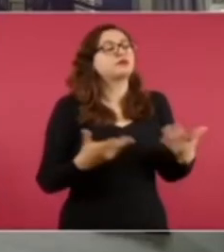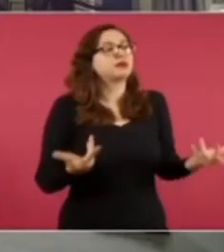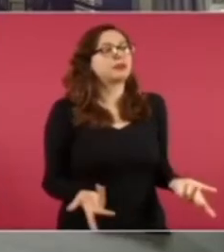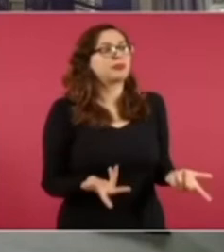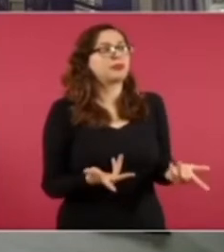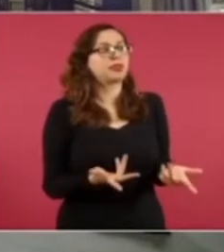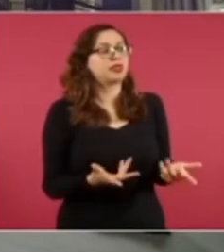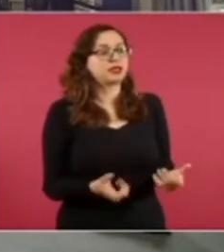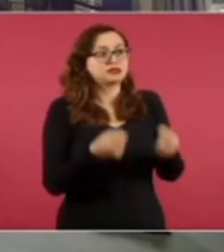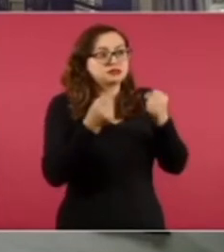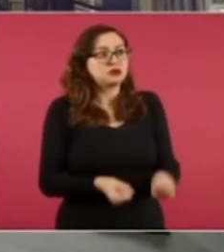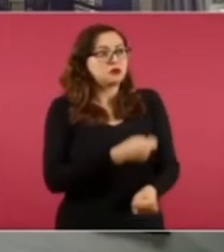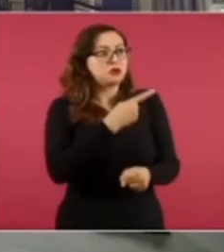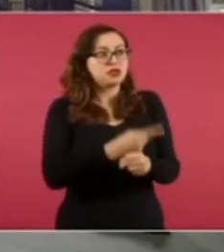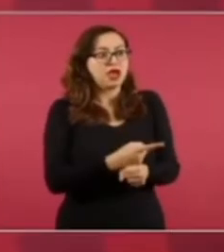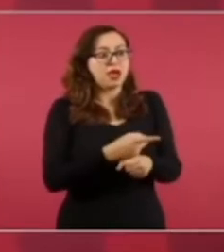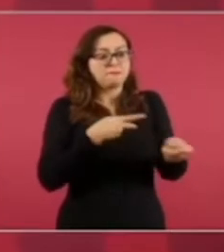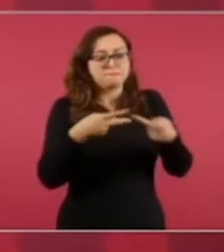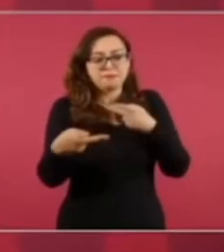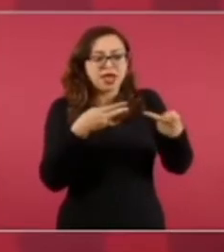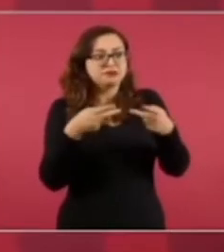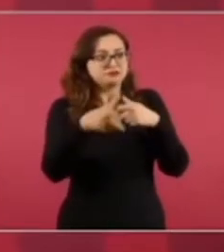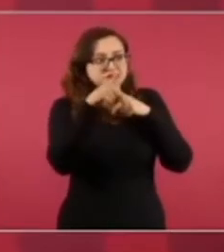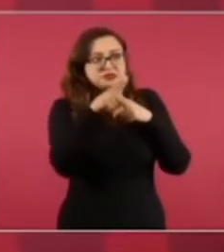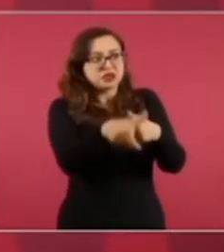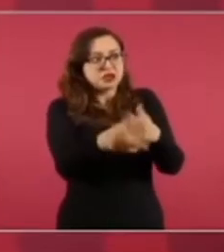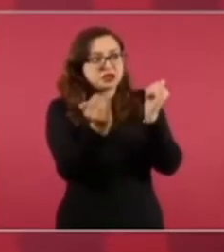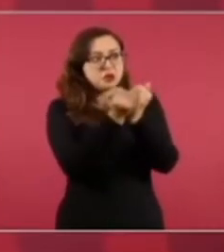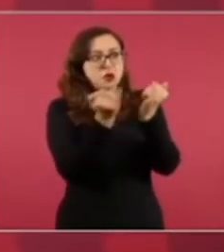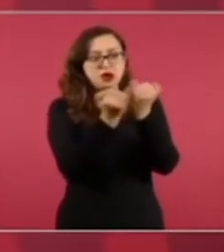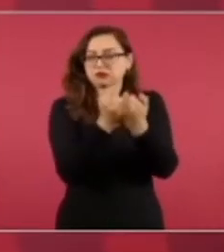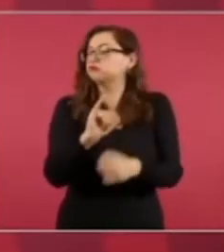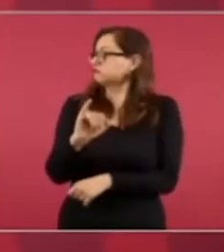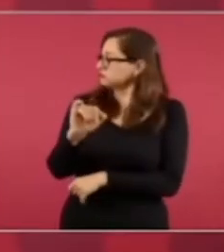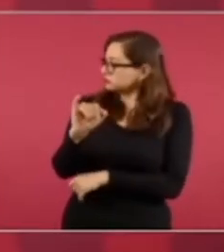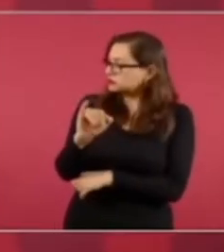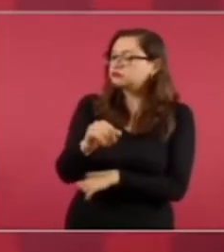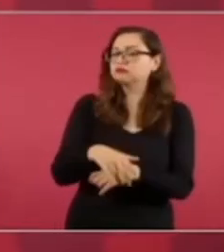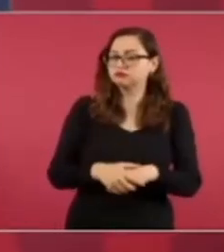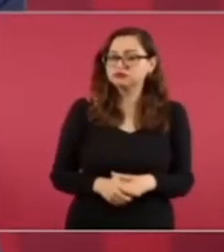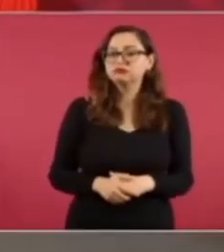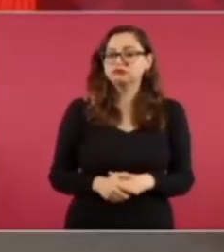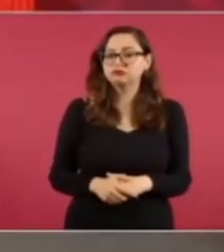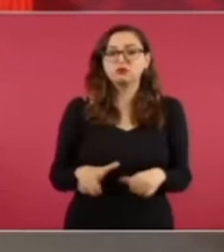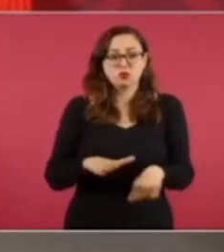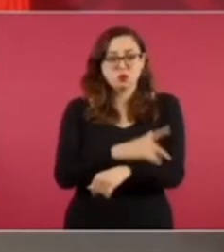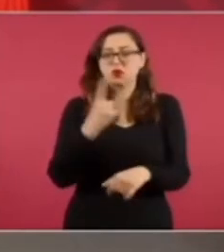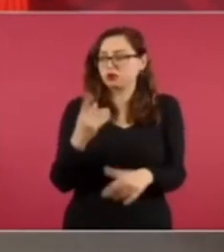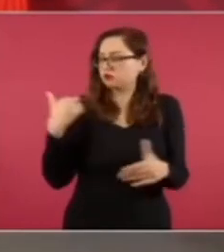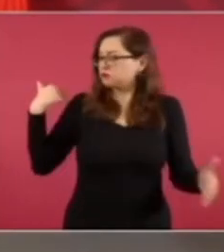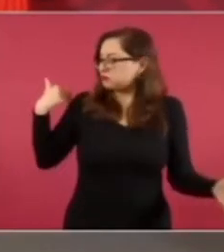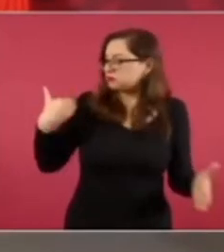estrategia de seguridad? No, no, no, tenemos que seguir con lo mismo porque da resultados,